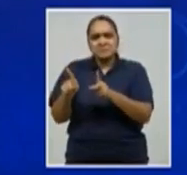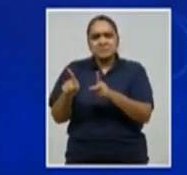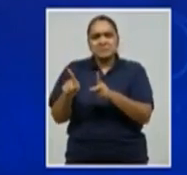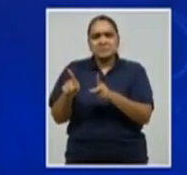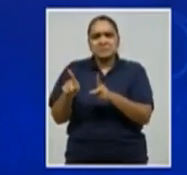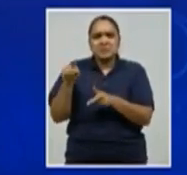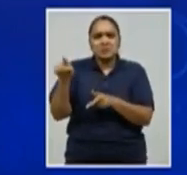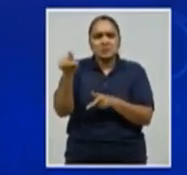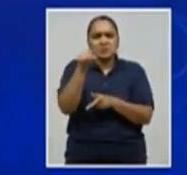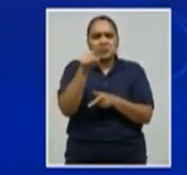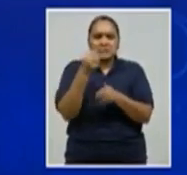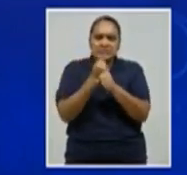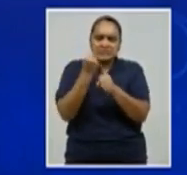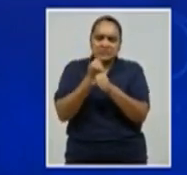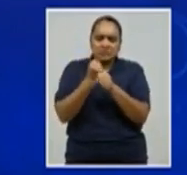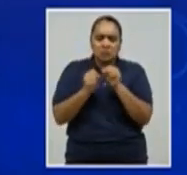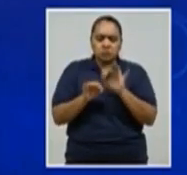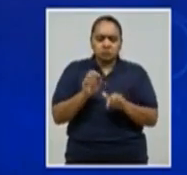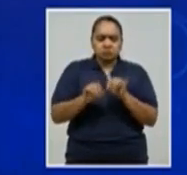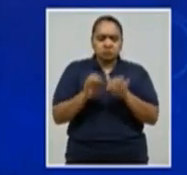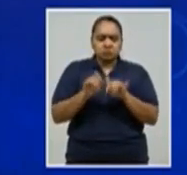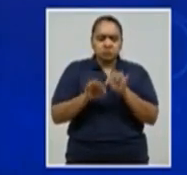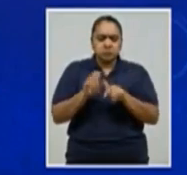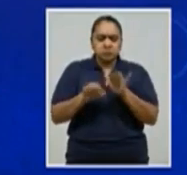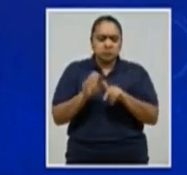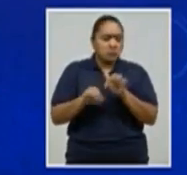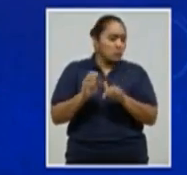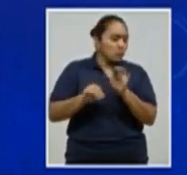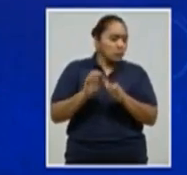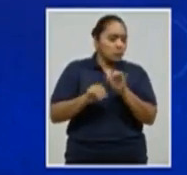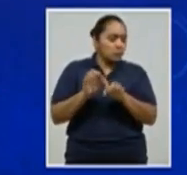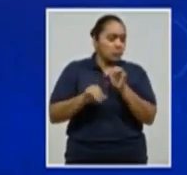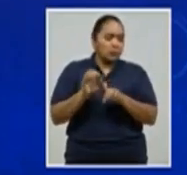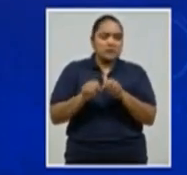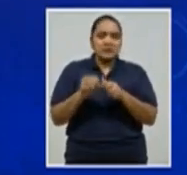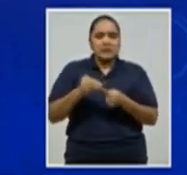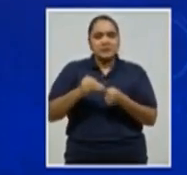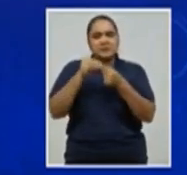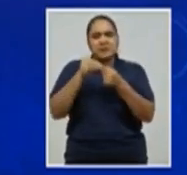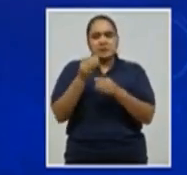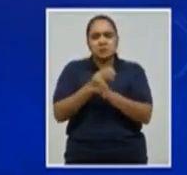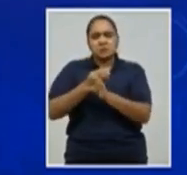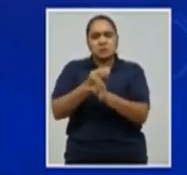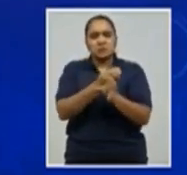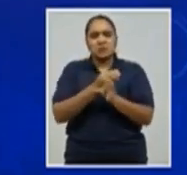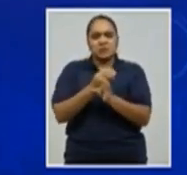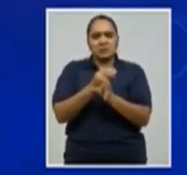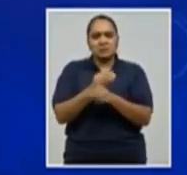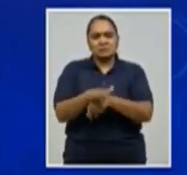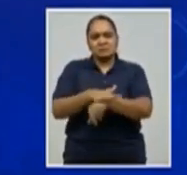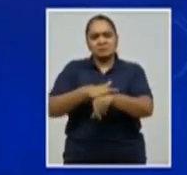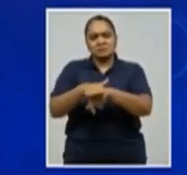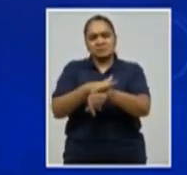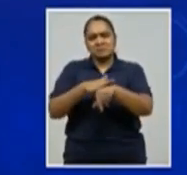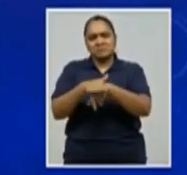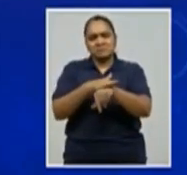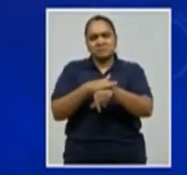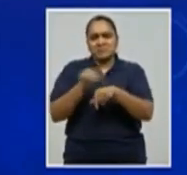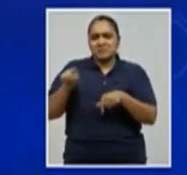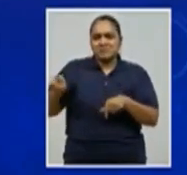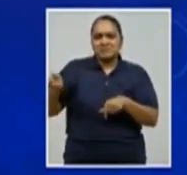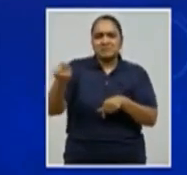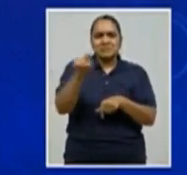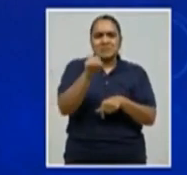elaborando y digitando y transcribiendo todos los datos. Un especial cuidado, ya que todos los